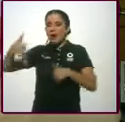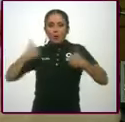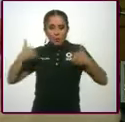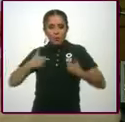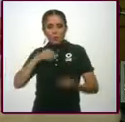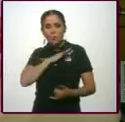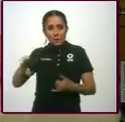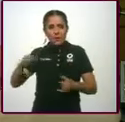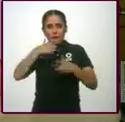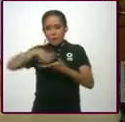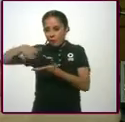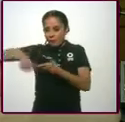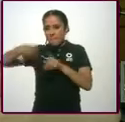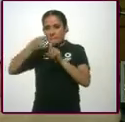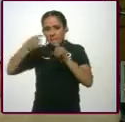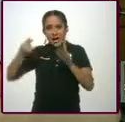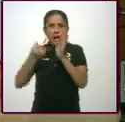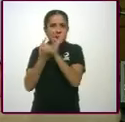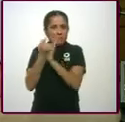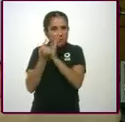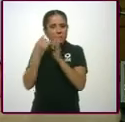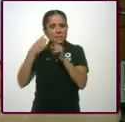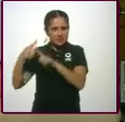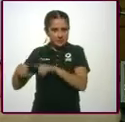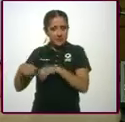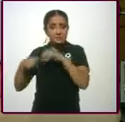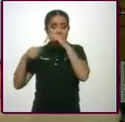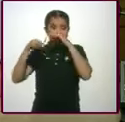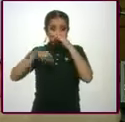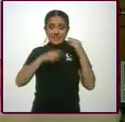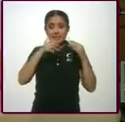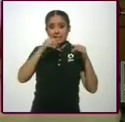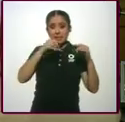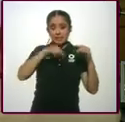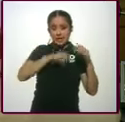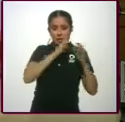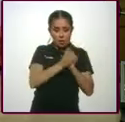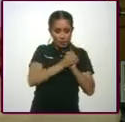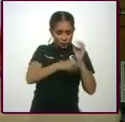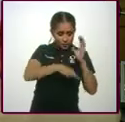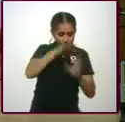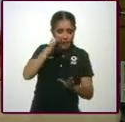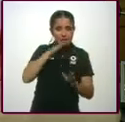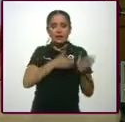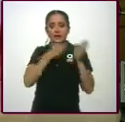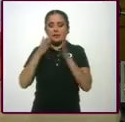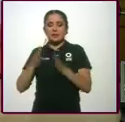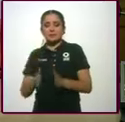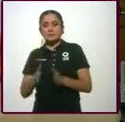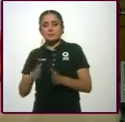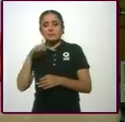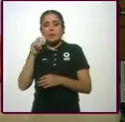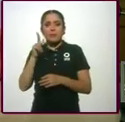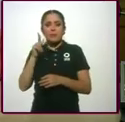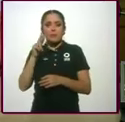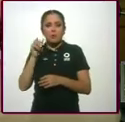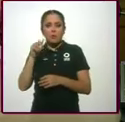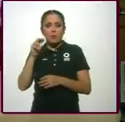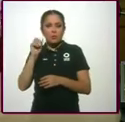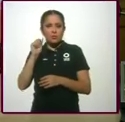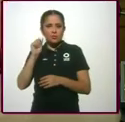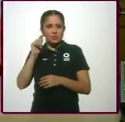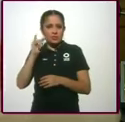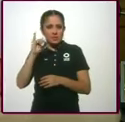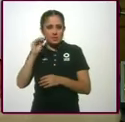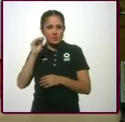publicidad que podemos tener en estas dos instituciones, Lotería y Pronósticos, es la asistencia pública. Si la gente empieza a ver,